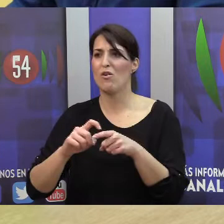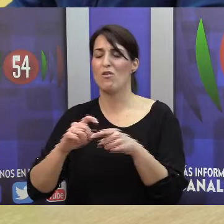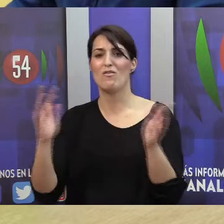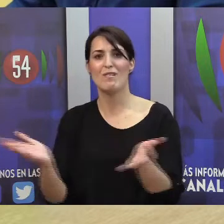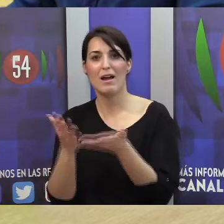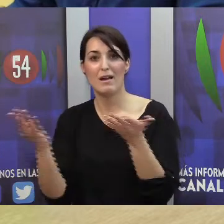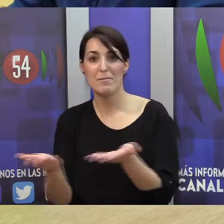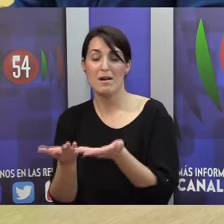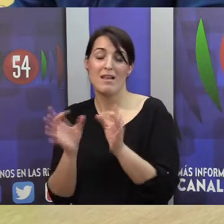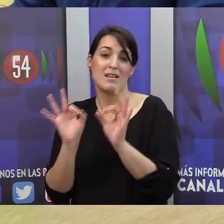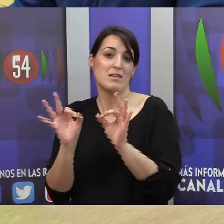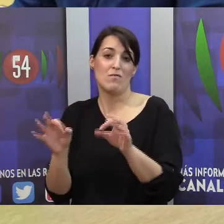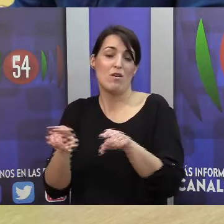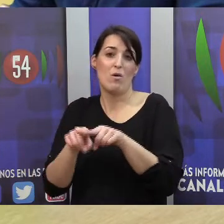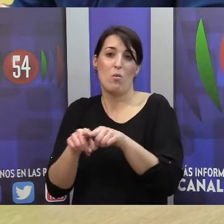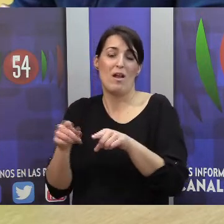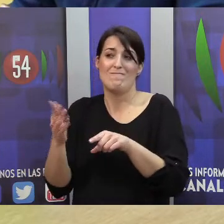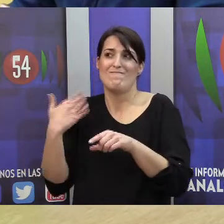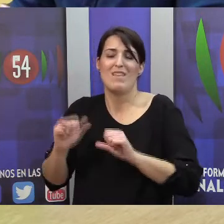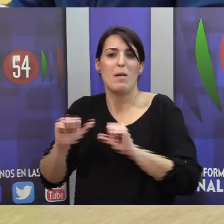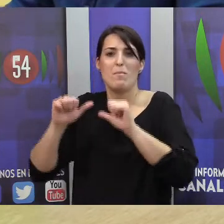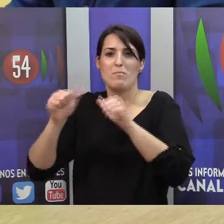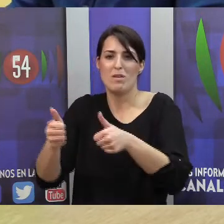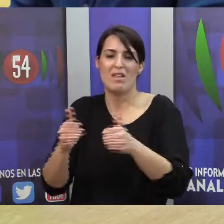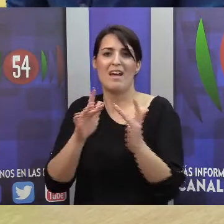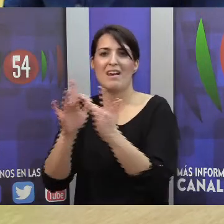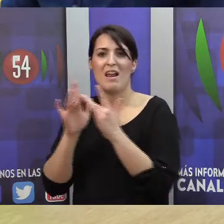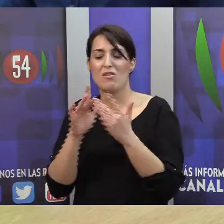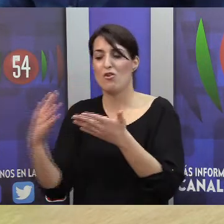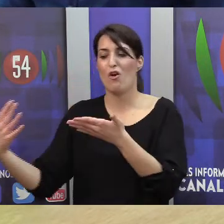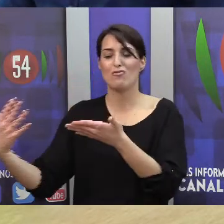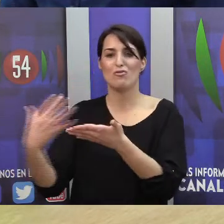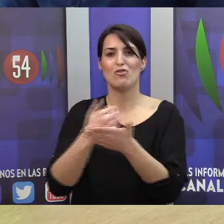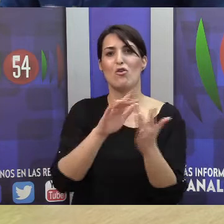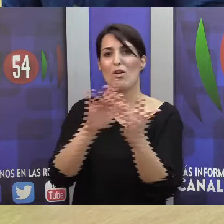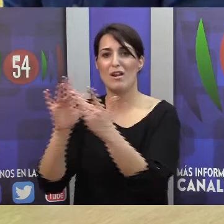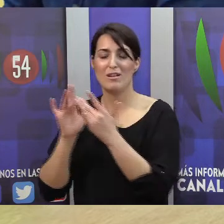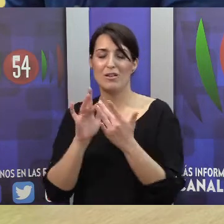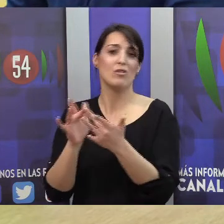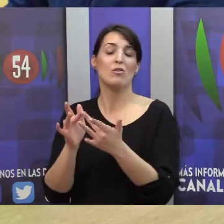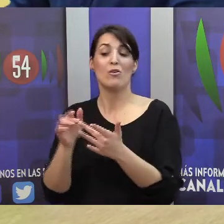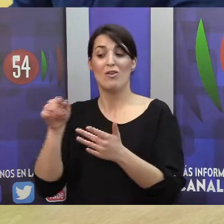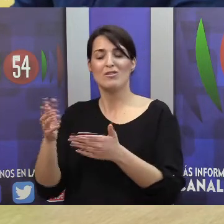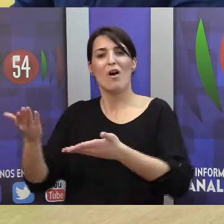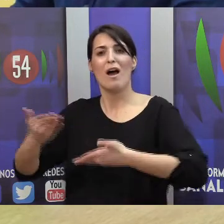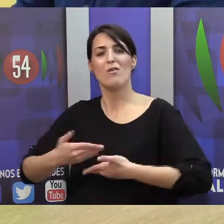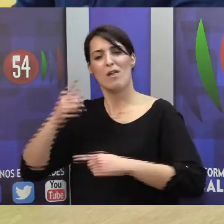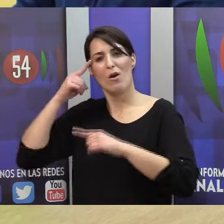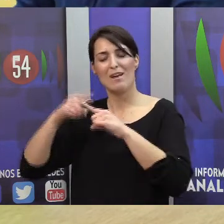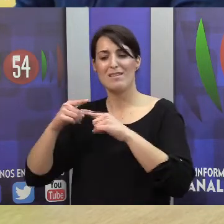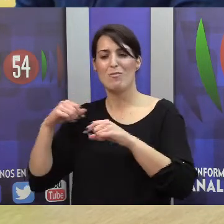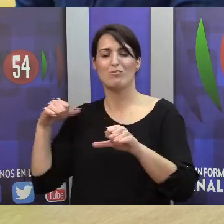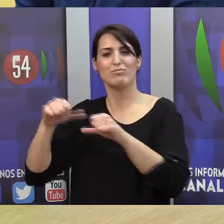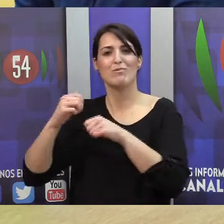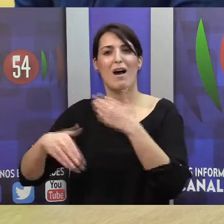todo fue un inicio de muy buena relación con todo el entorno, lo que nos ha permitido ir avanzando a lo largo de estos años, hasta llegar a